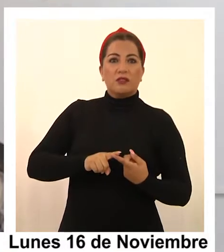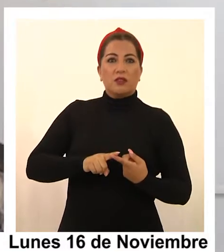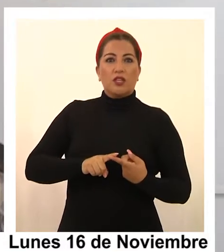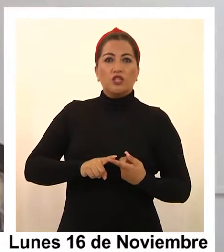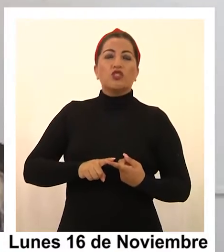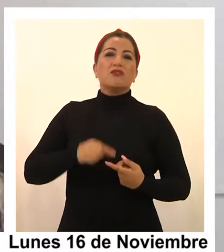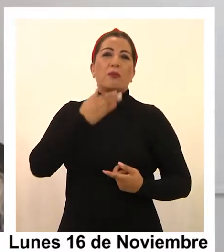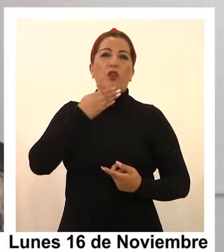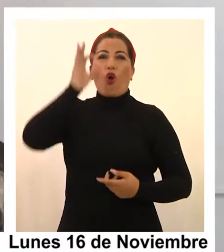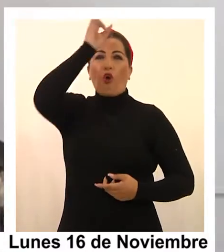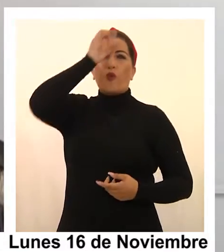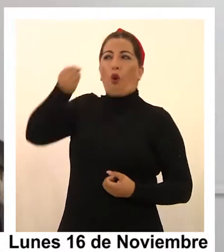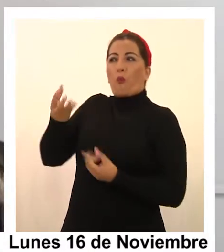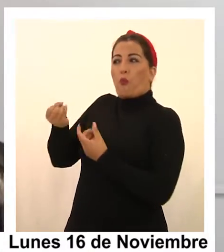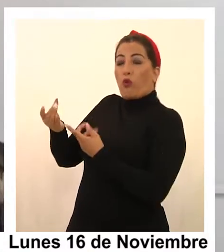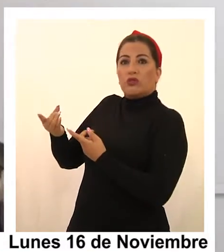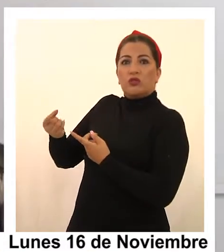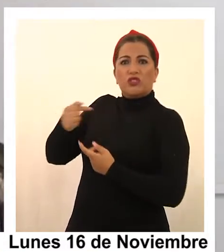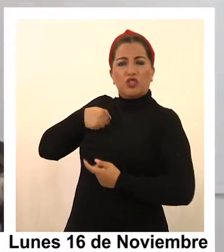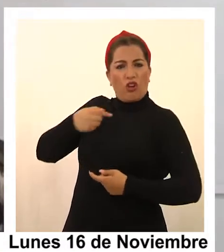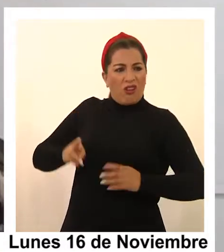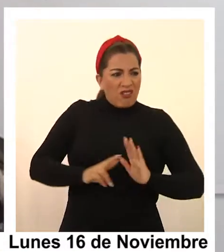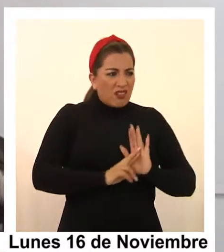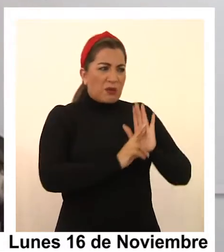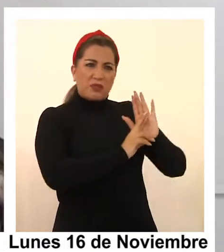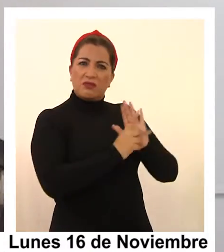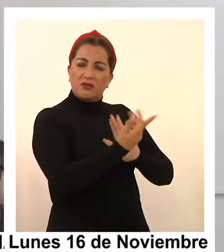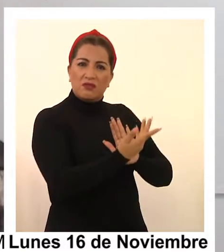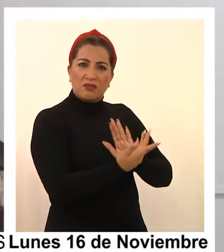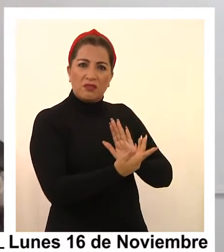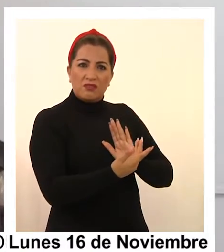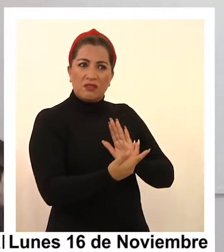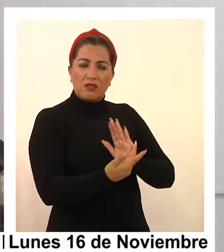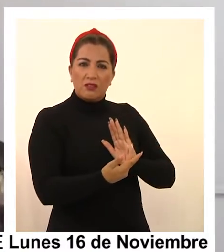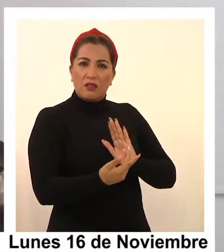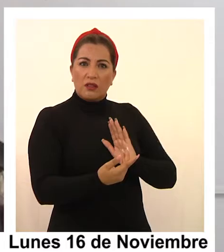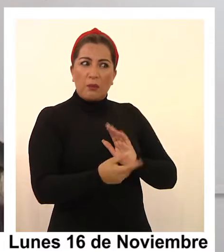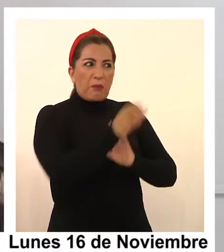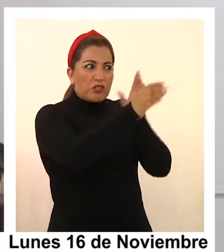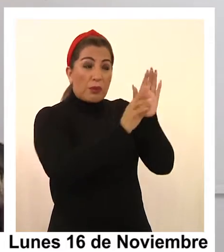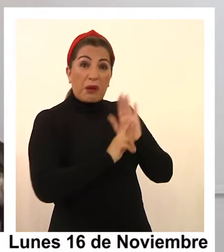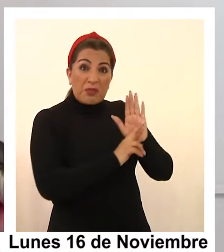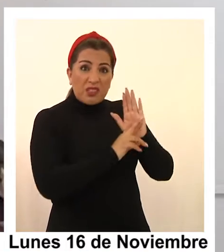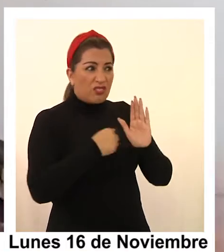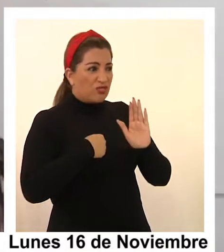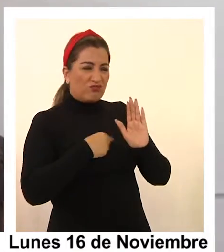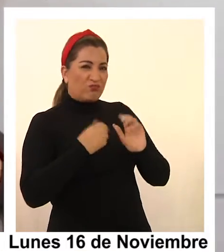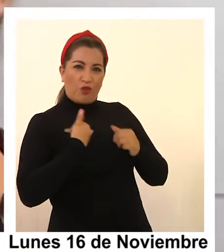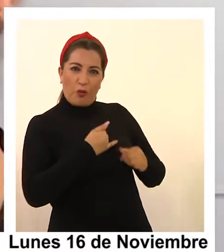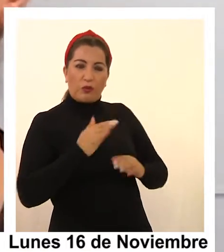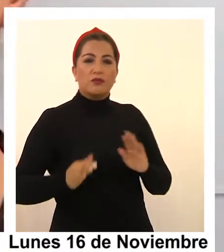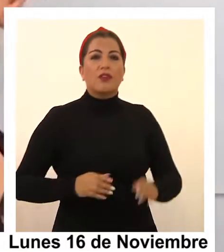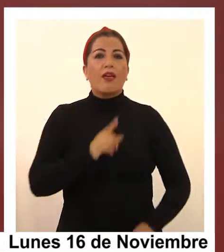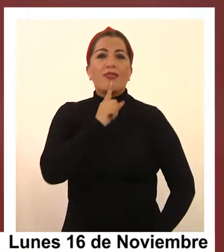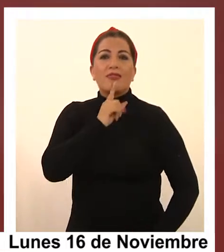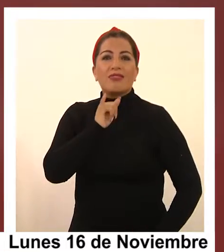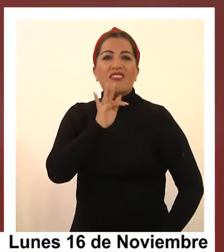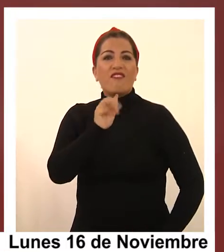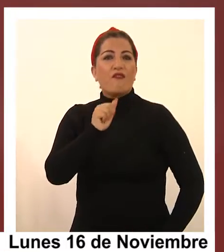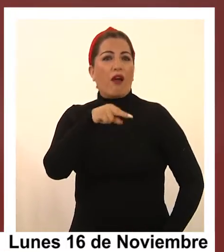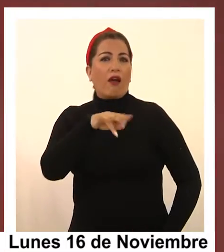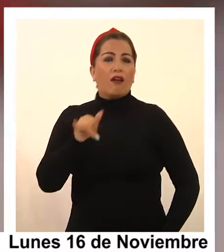personalmente, y siento que quizás voy a hablar por muchas, no me siento representada hoy en día por nuestros representantes.